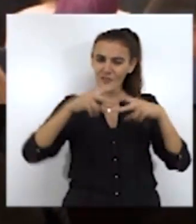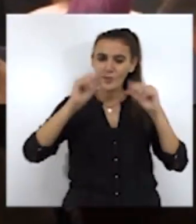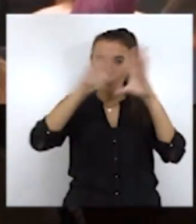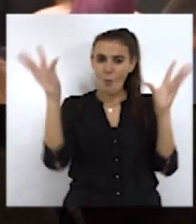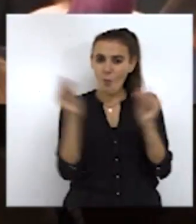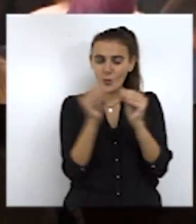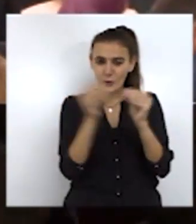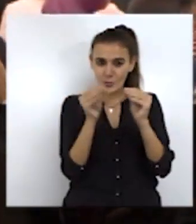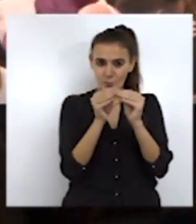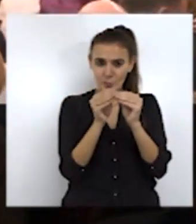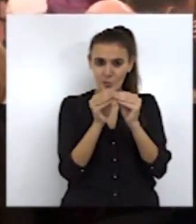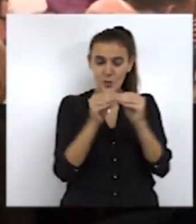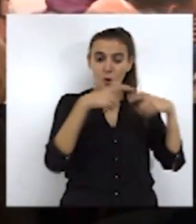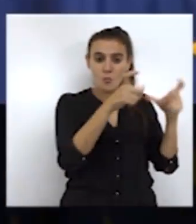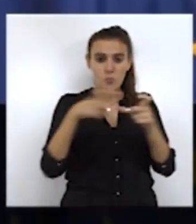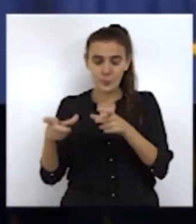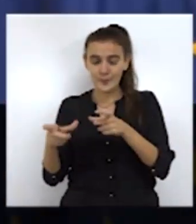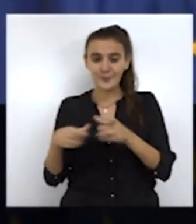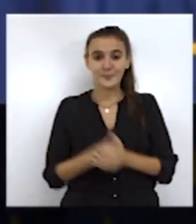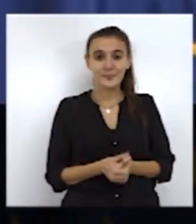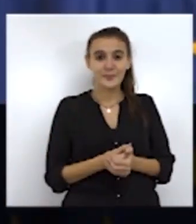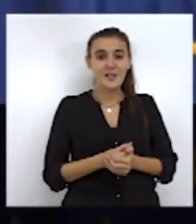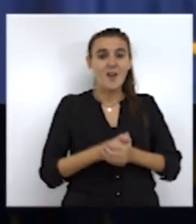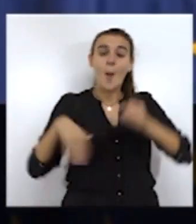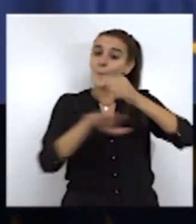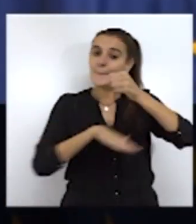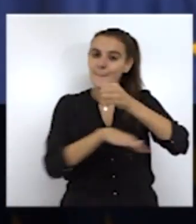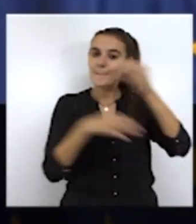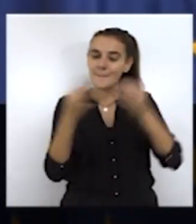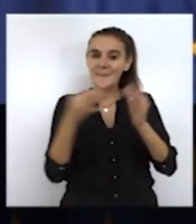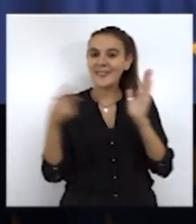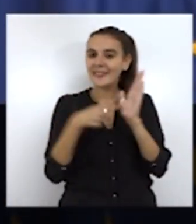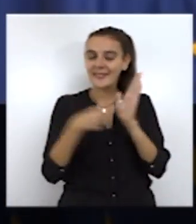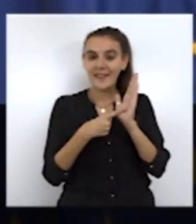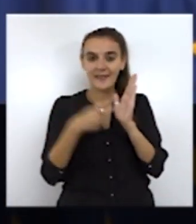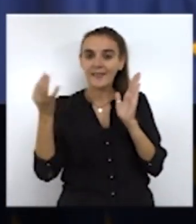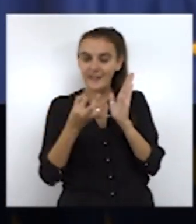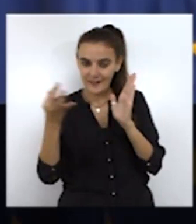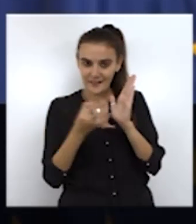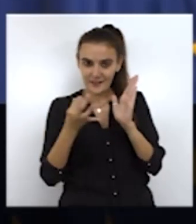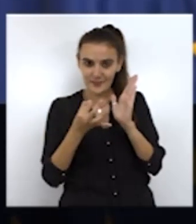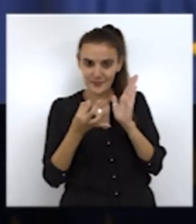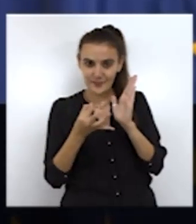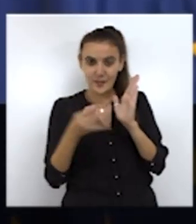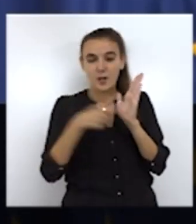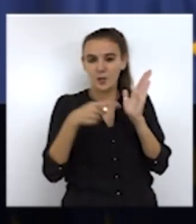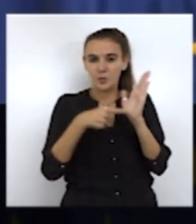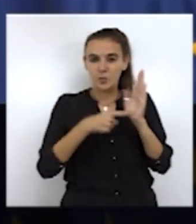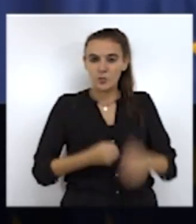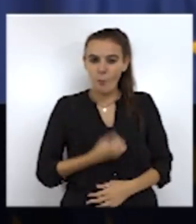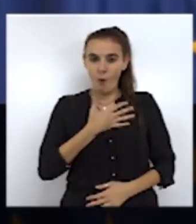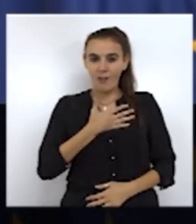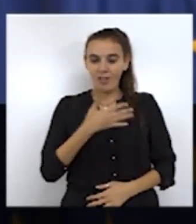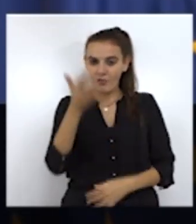conclusión como denominador común de los distinguidos. Y que básicamente consiste en poner de manifiesto que cuando se tiene